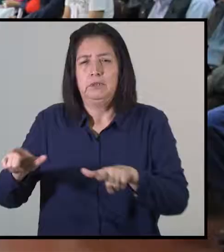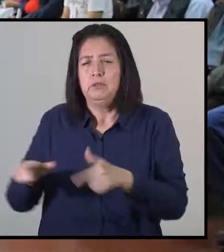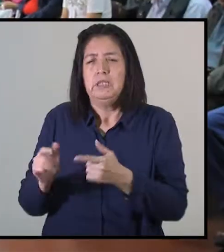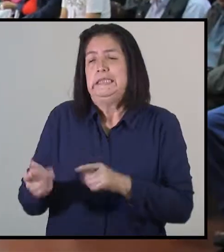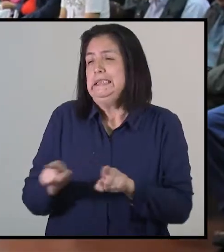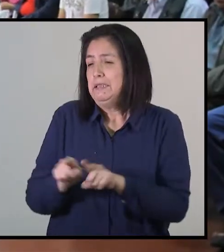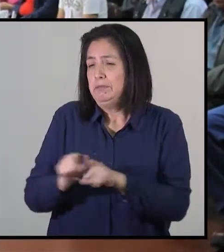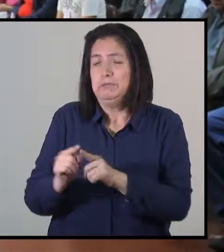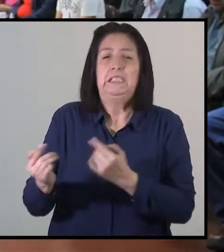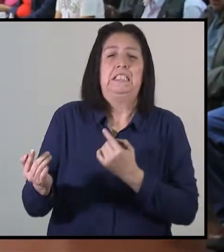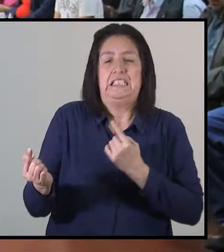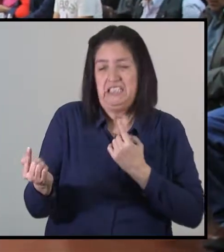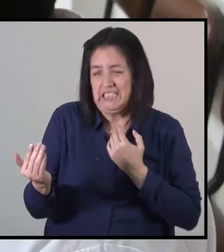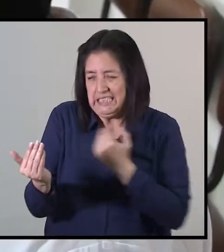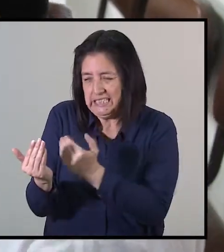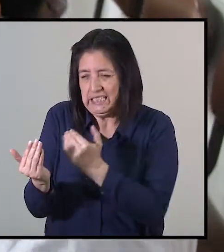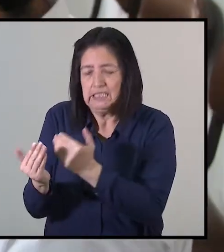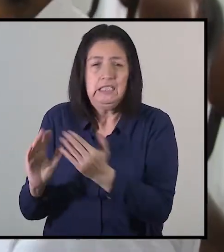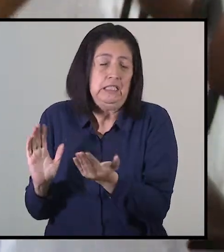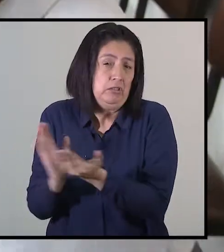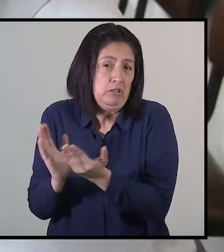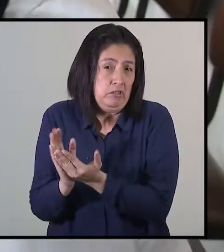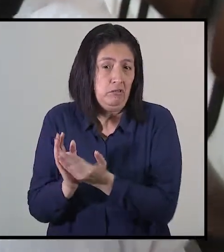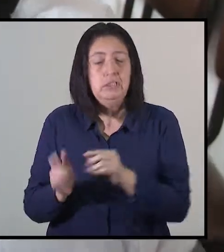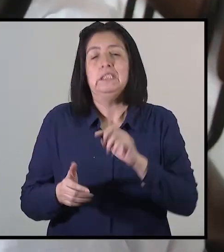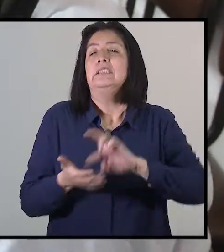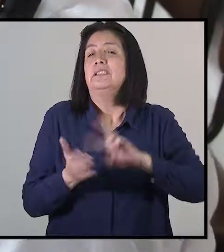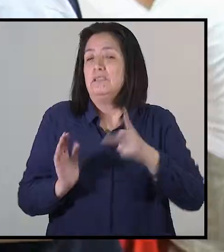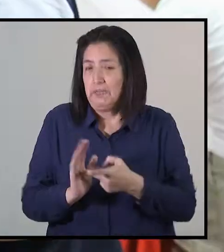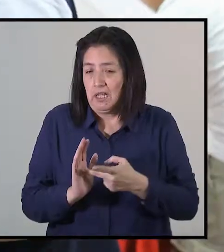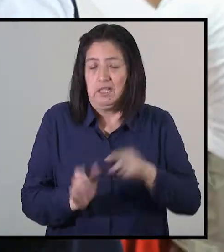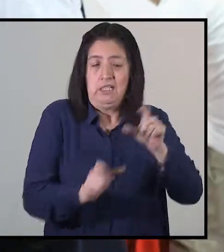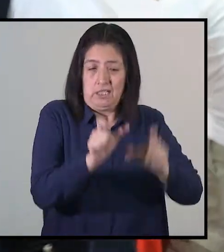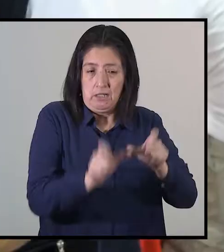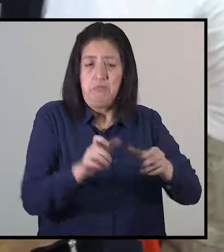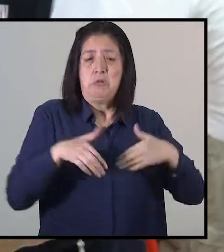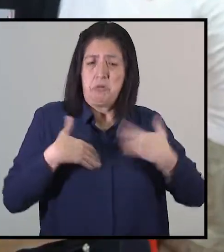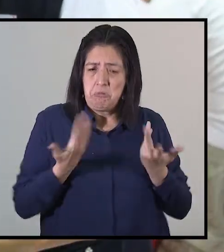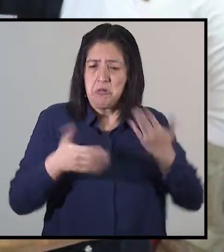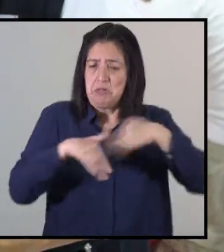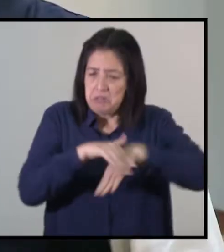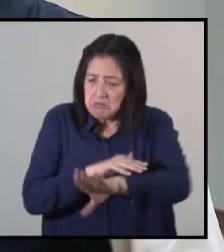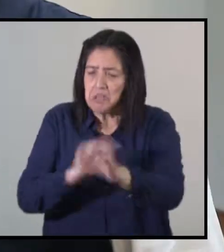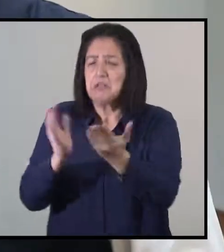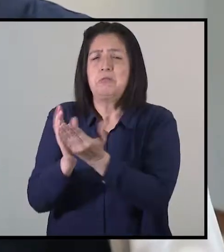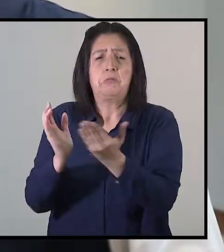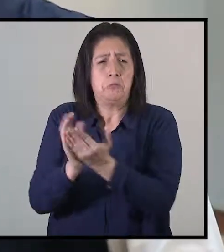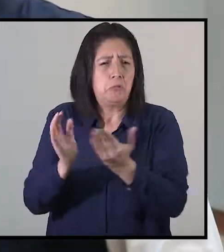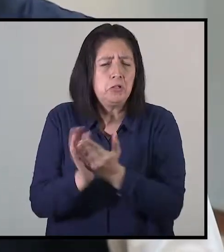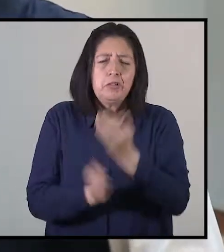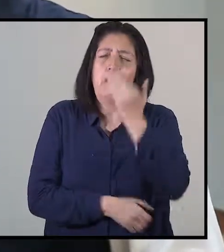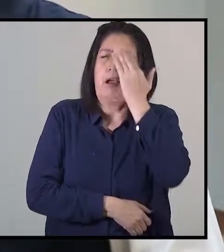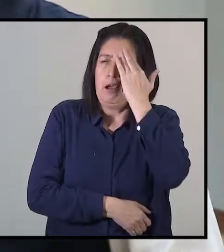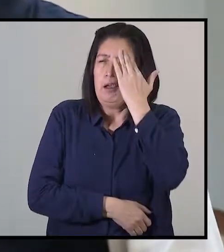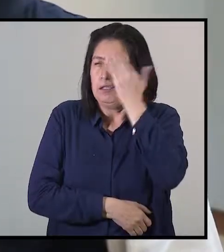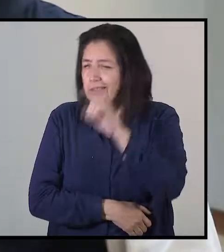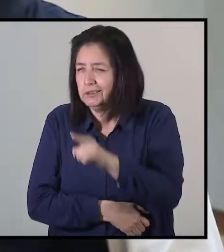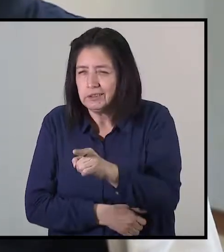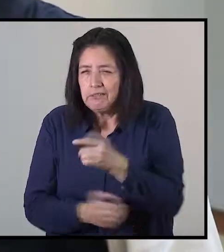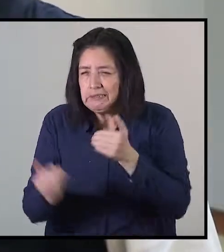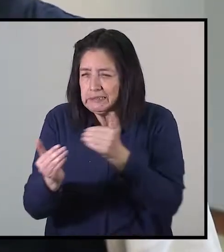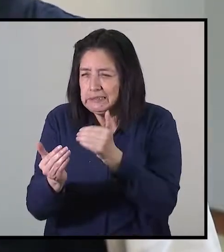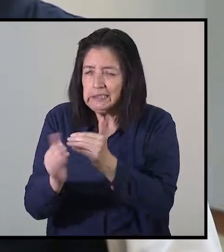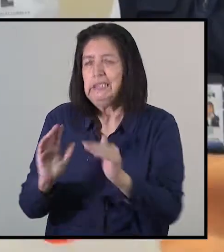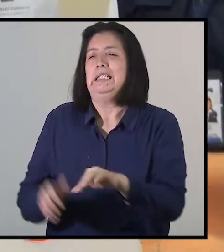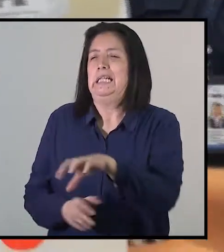más cerca posible al colegio, cosa que las personas puedan ingresar al colegio y automáticamente identificar la aula lo más cercano a la